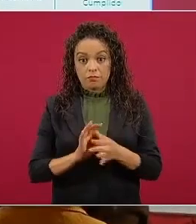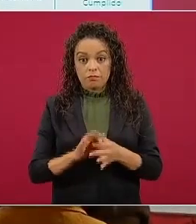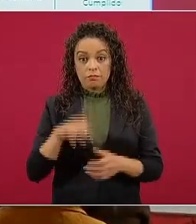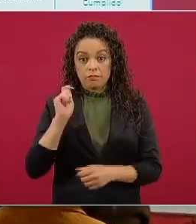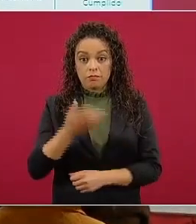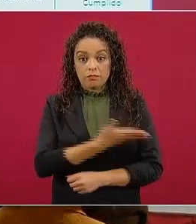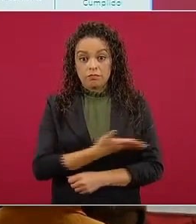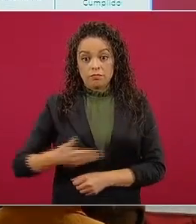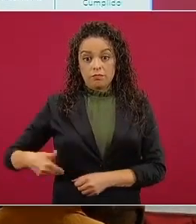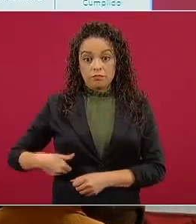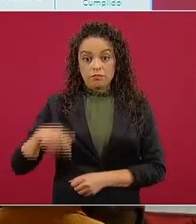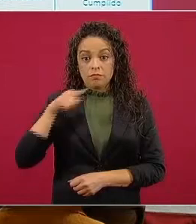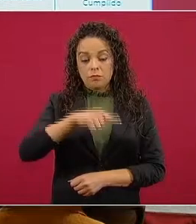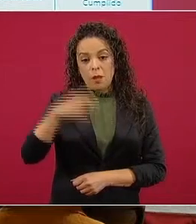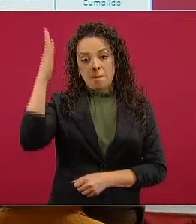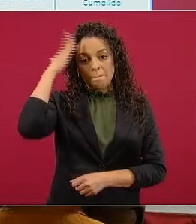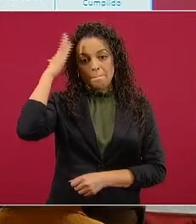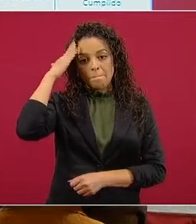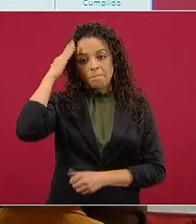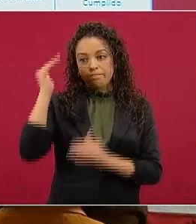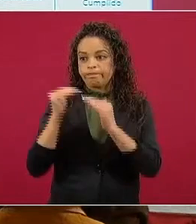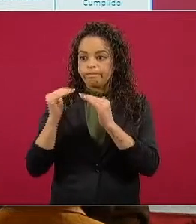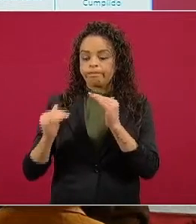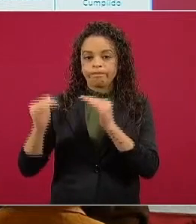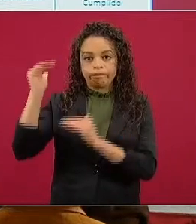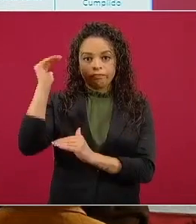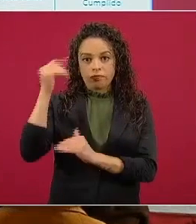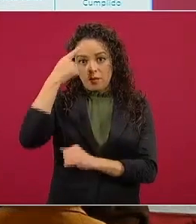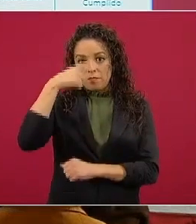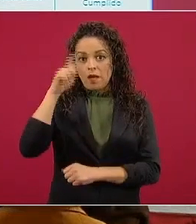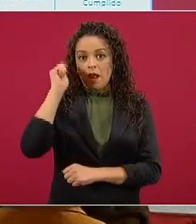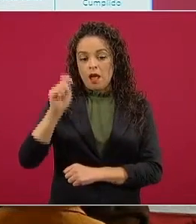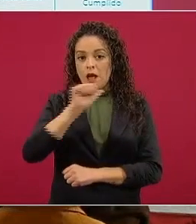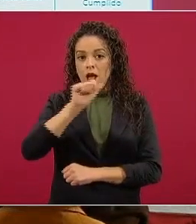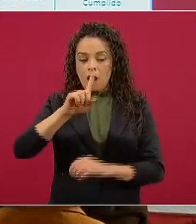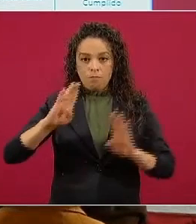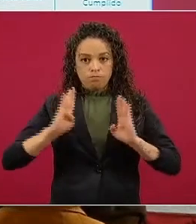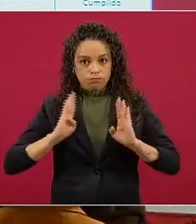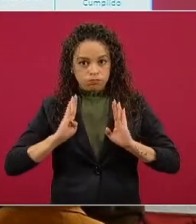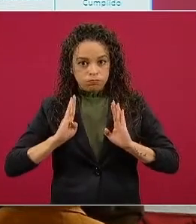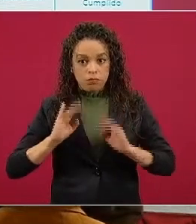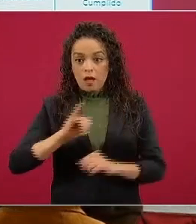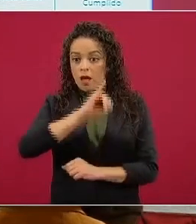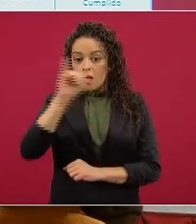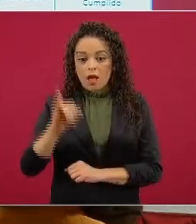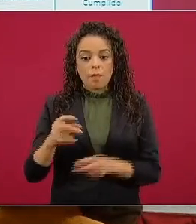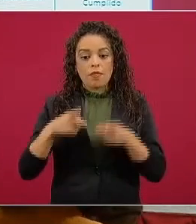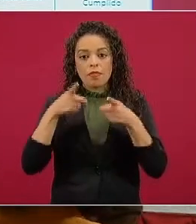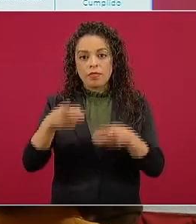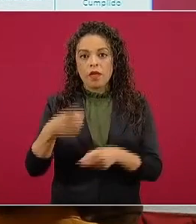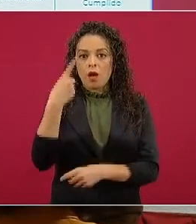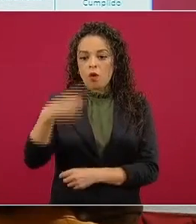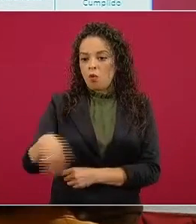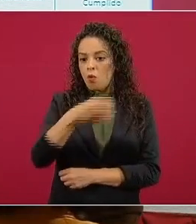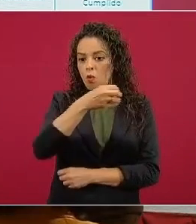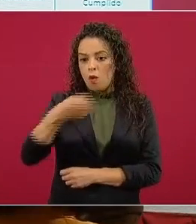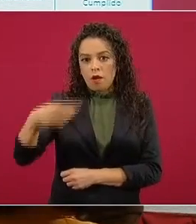Supremo de las Fuerzas Armadas y nunca dará la orden de que el Ejército o la Marina masacren al pueblo